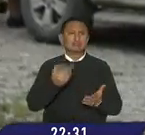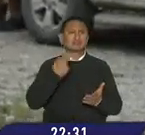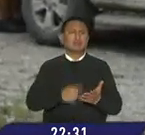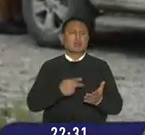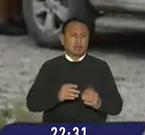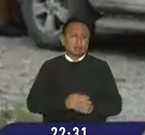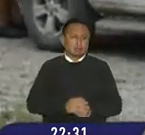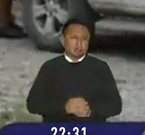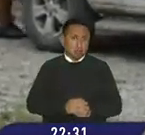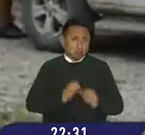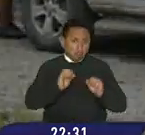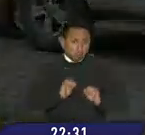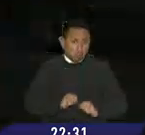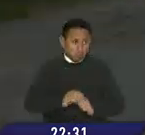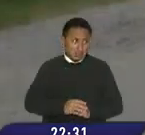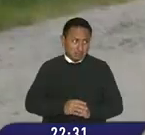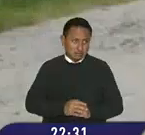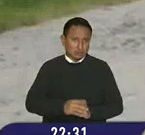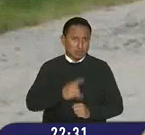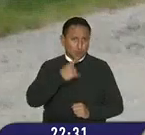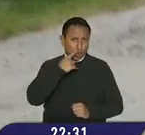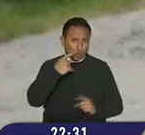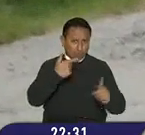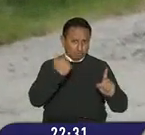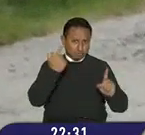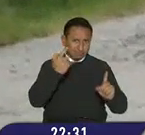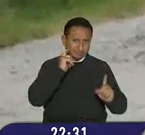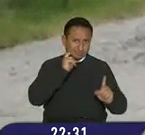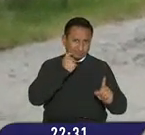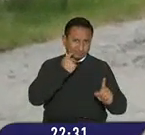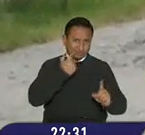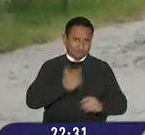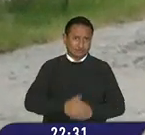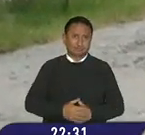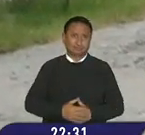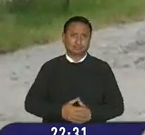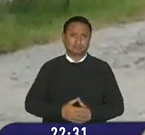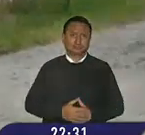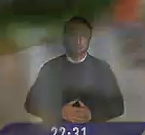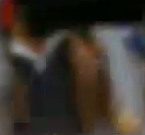si pudo tratarse de un femicidio informó Maite Morán